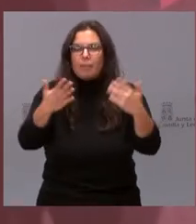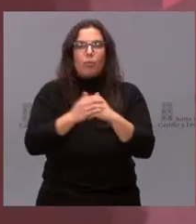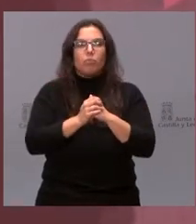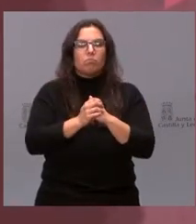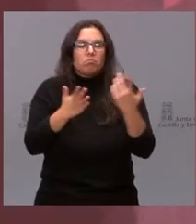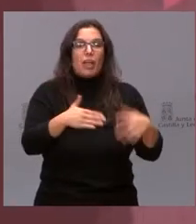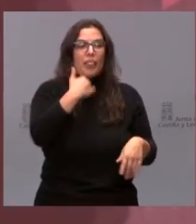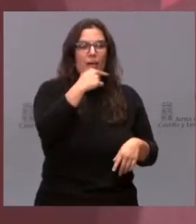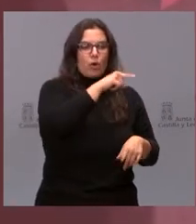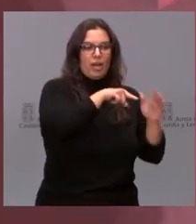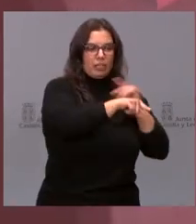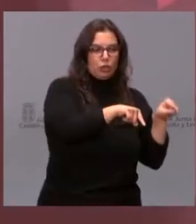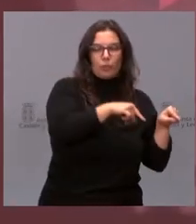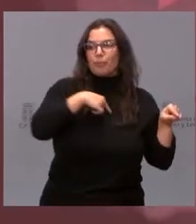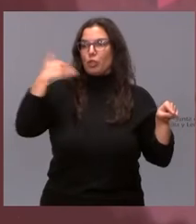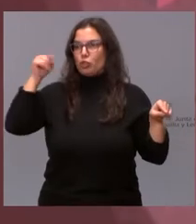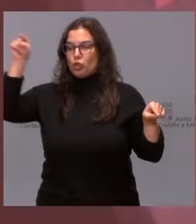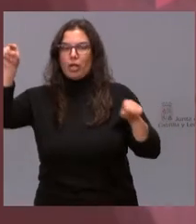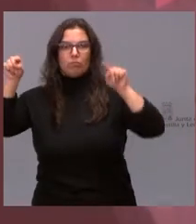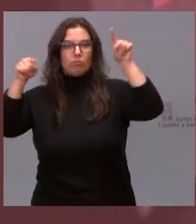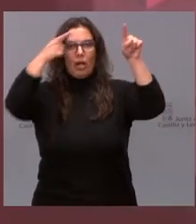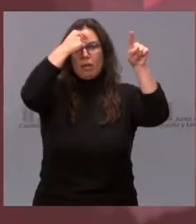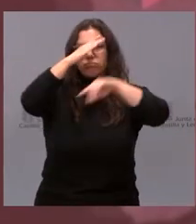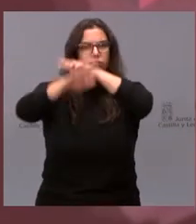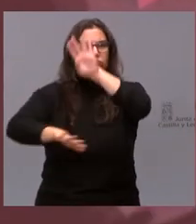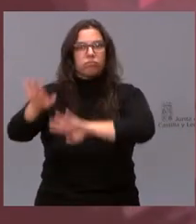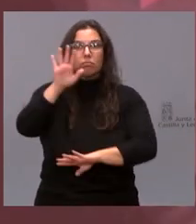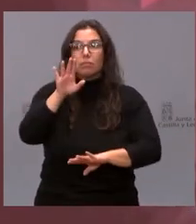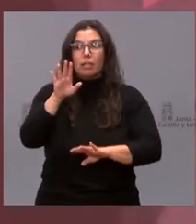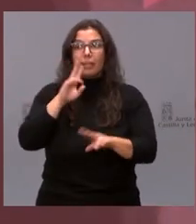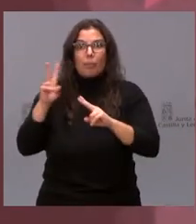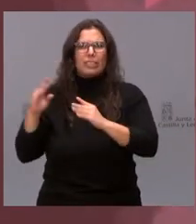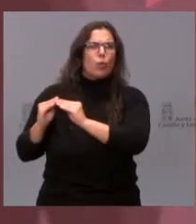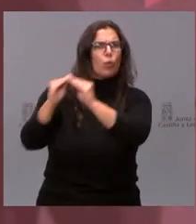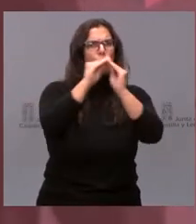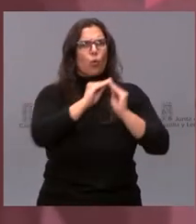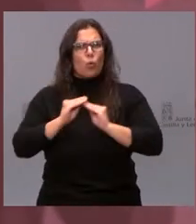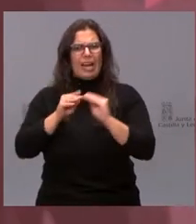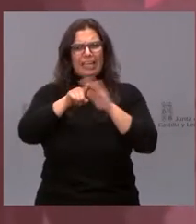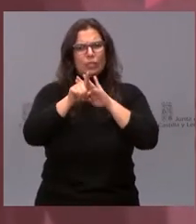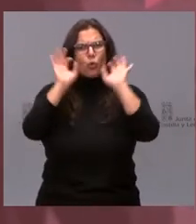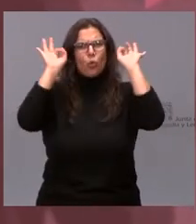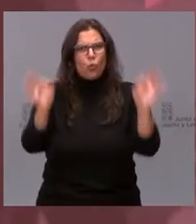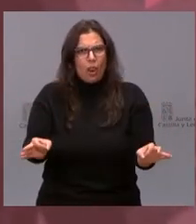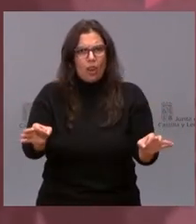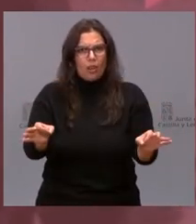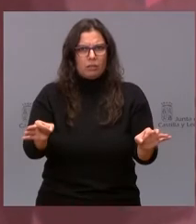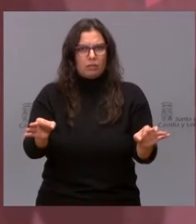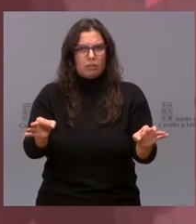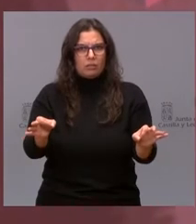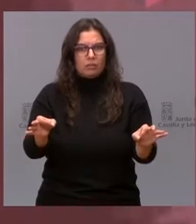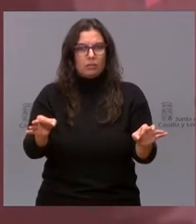Zamora que en Soria, que en León o en Ávila. Por poner un ejemplo. Y que siempre esa respuesta sea igual,